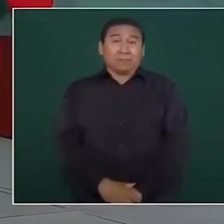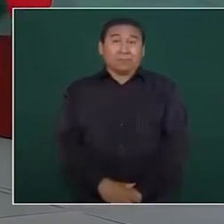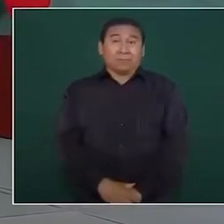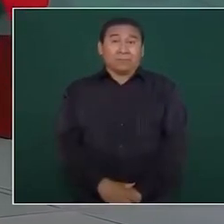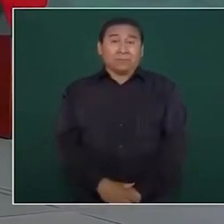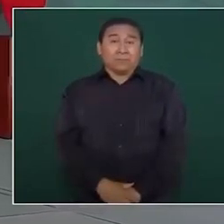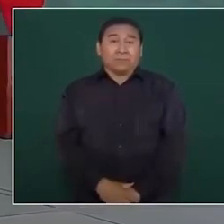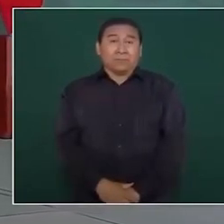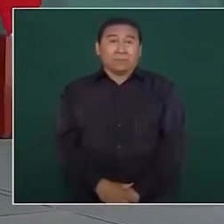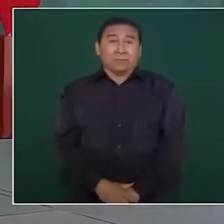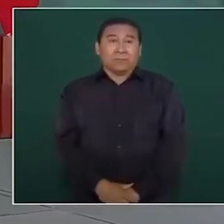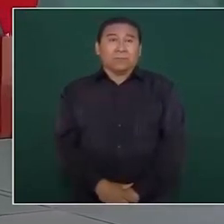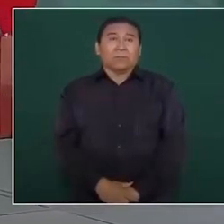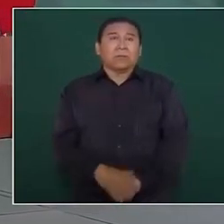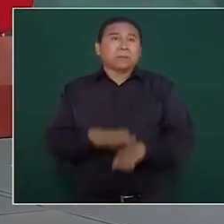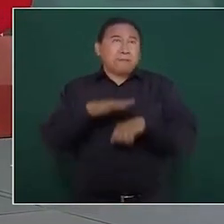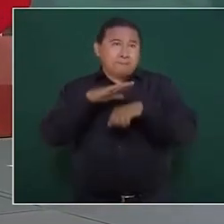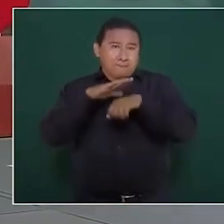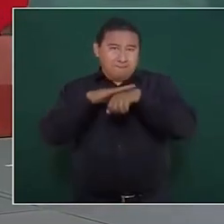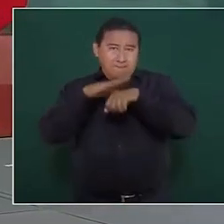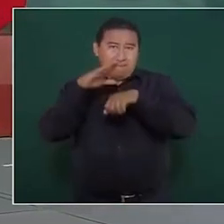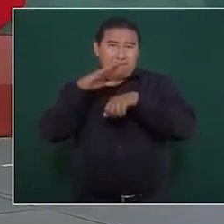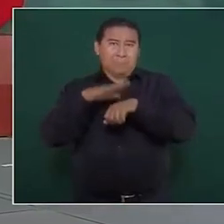donde hay más